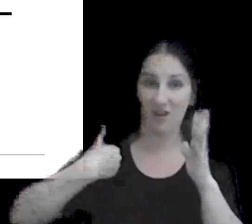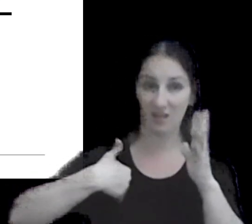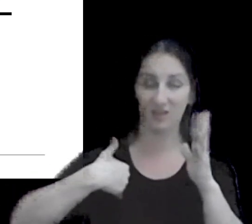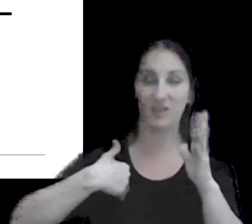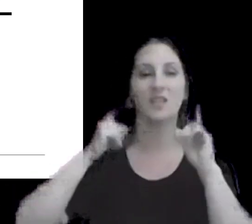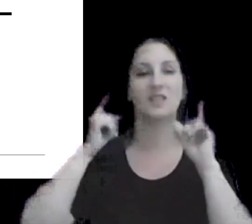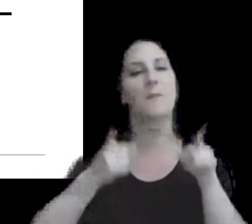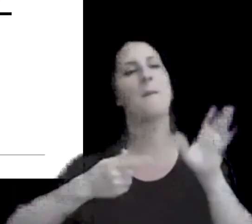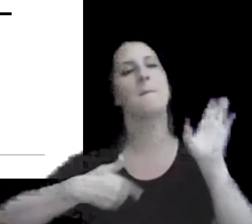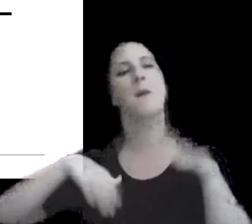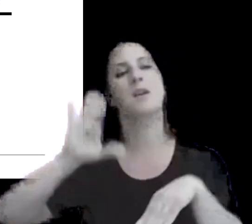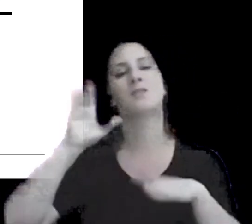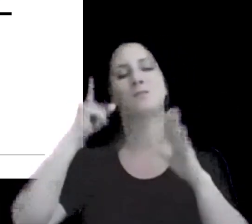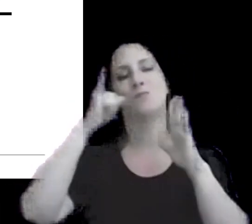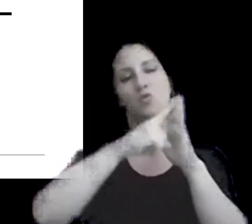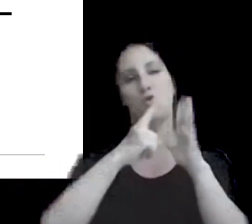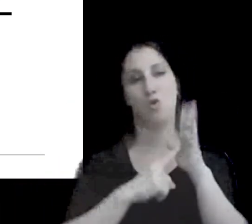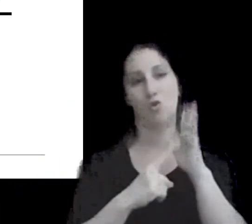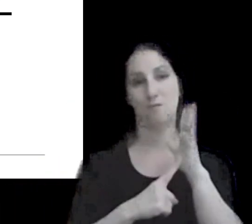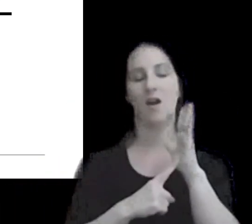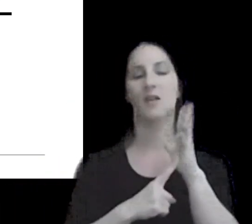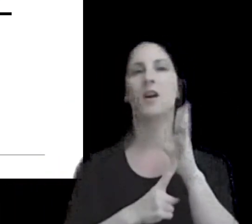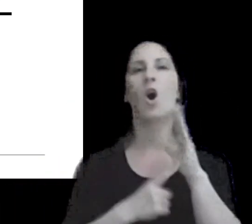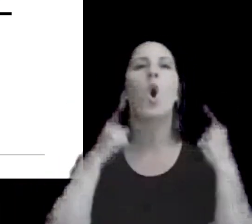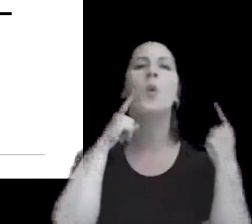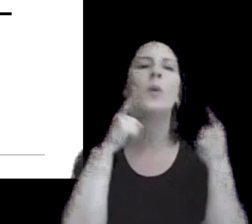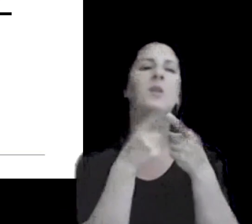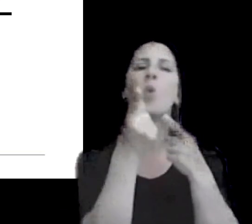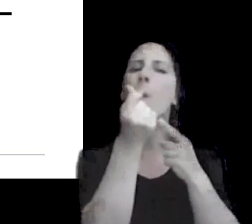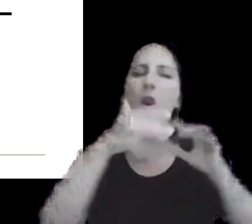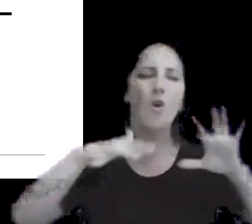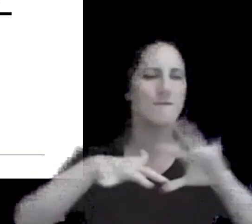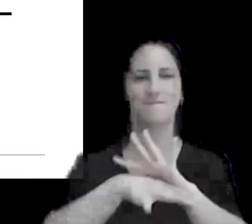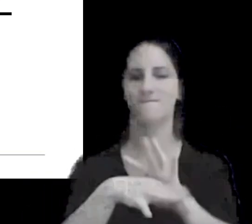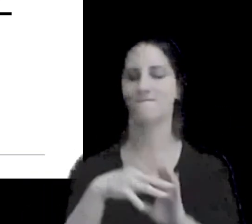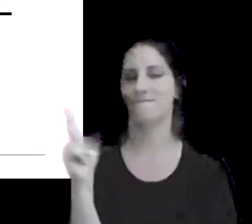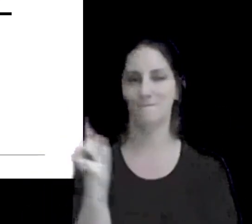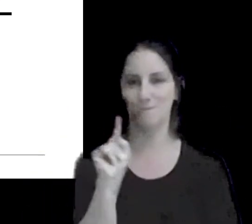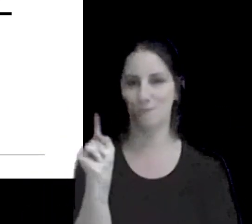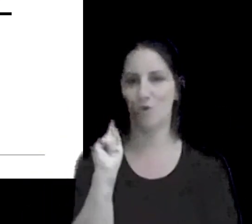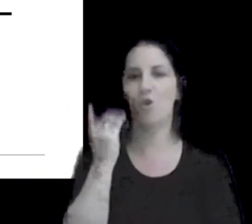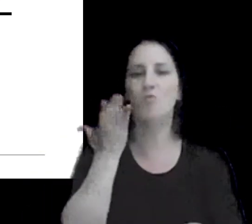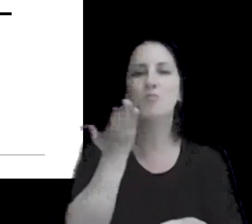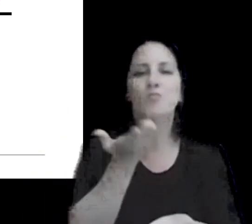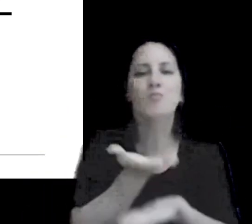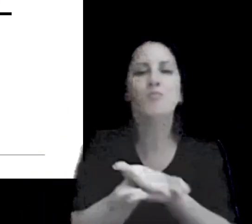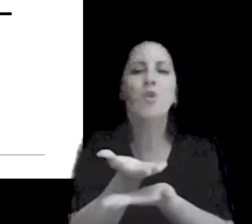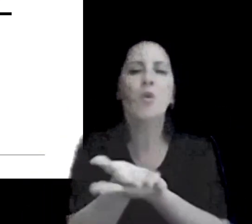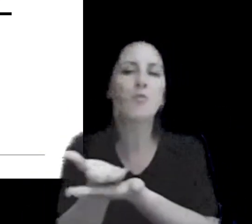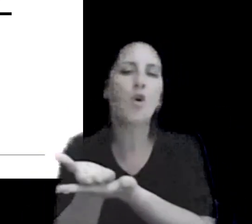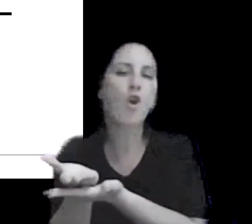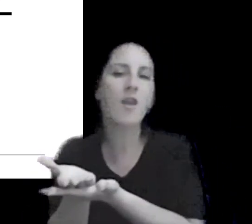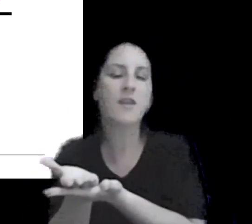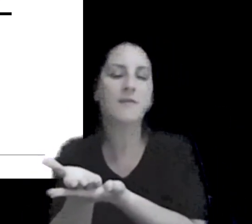la mayoría de las normas no buscan un valor exacto sino que proponen la